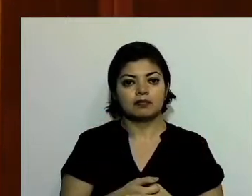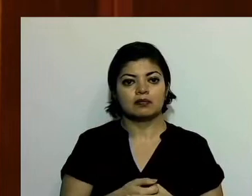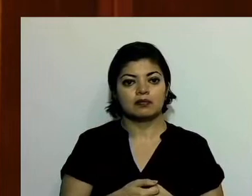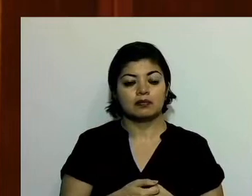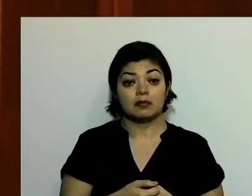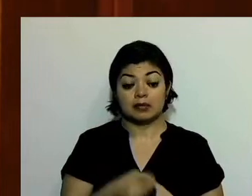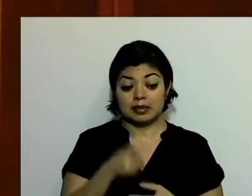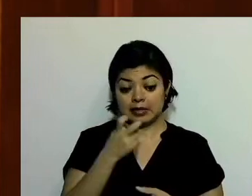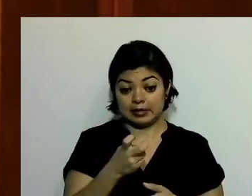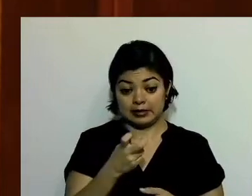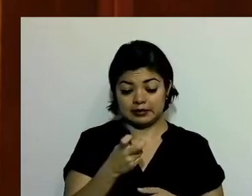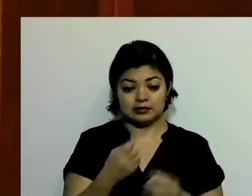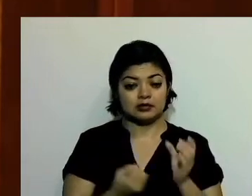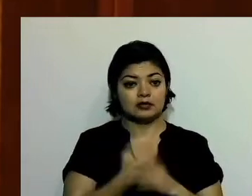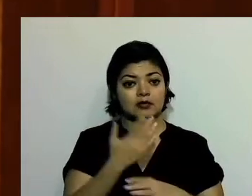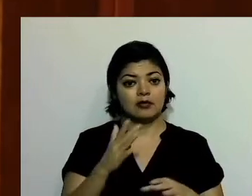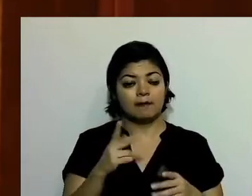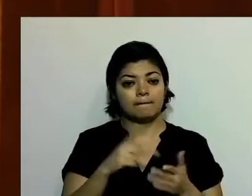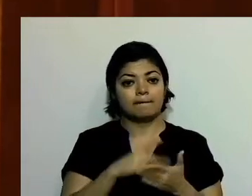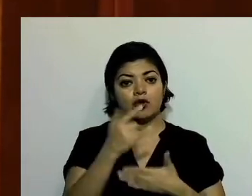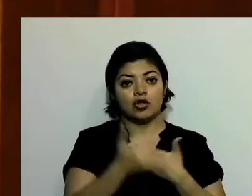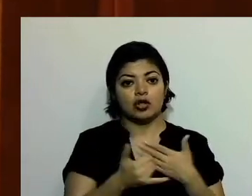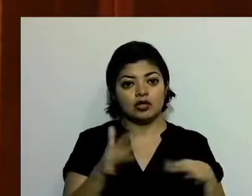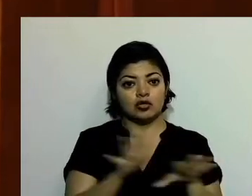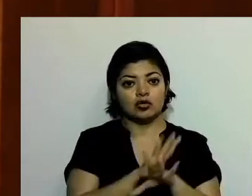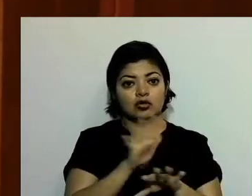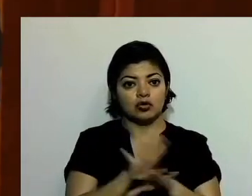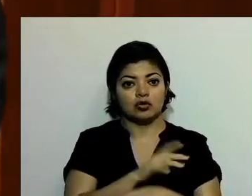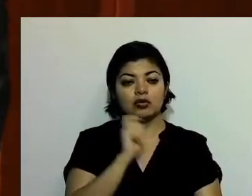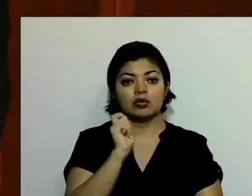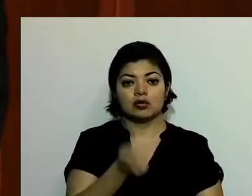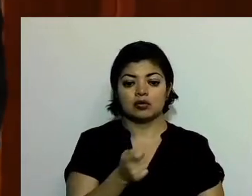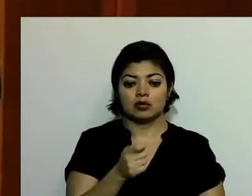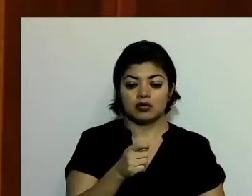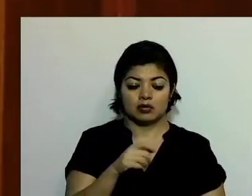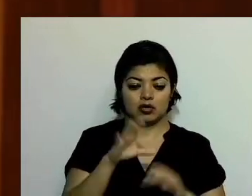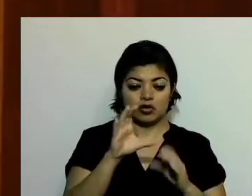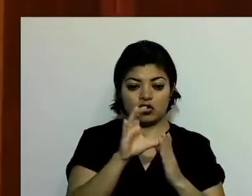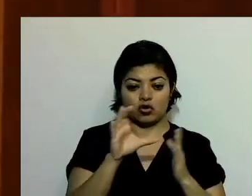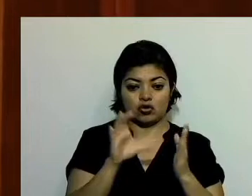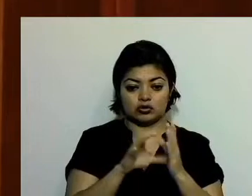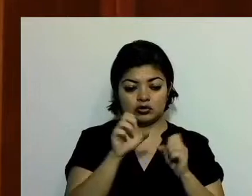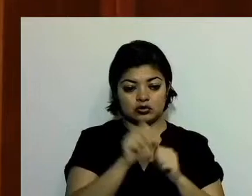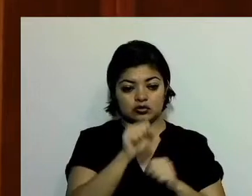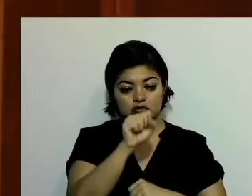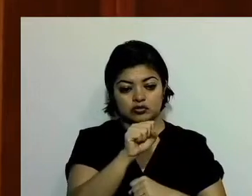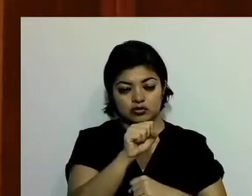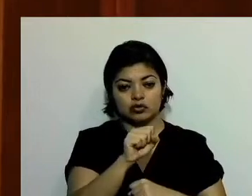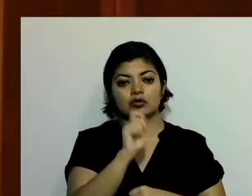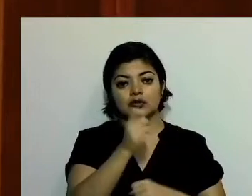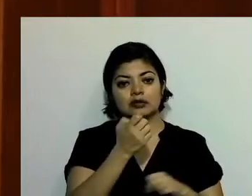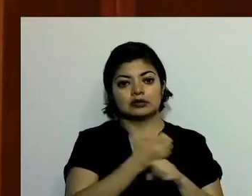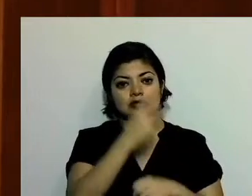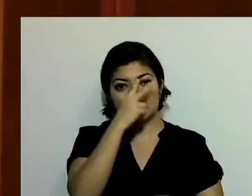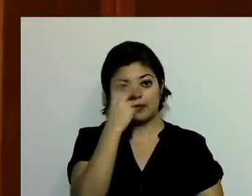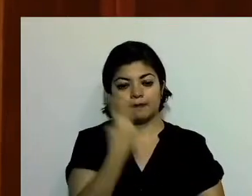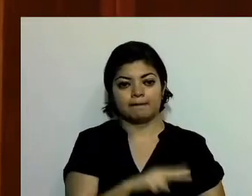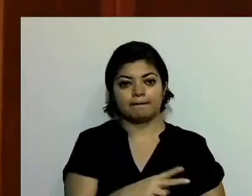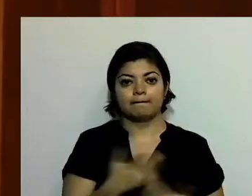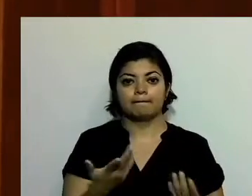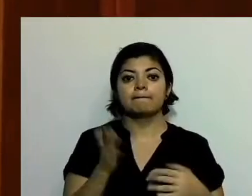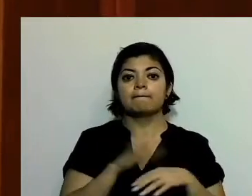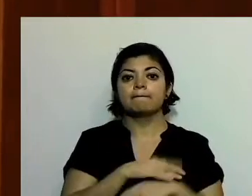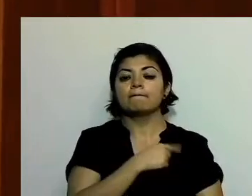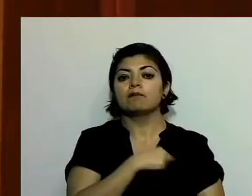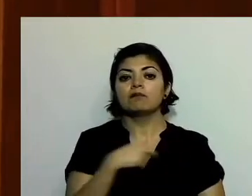proyecto de reforma integral del marco constitucional y legal del Estado de México. Porque tenemos